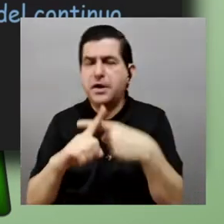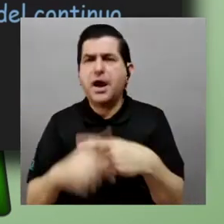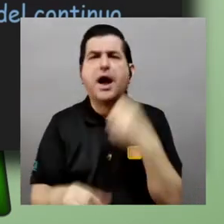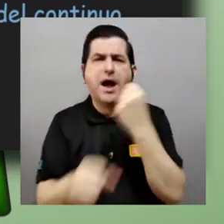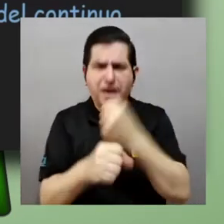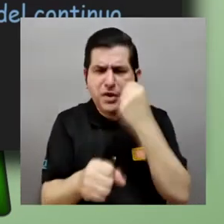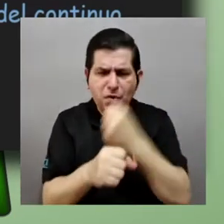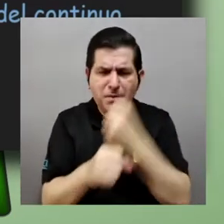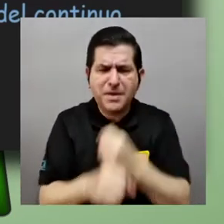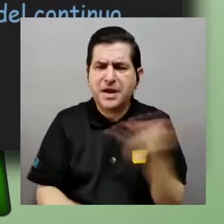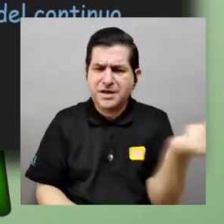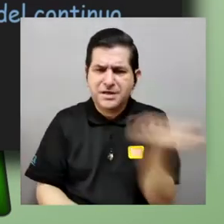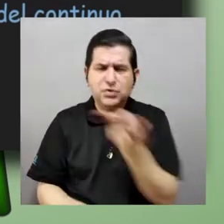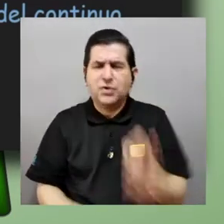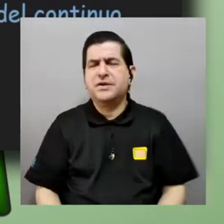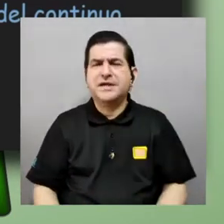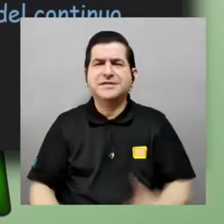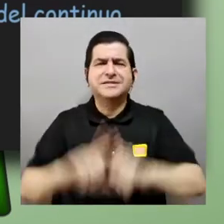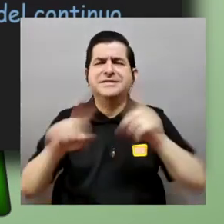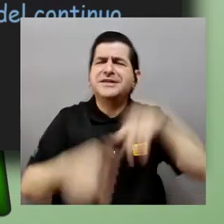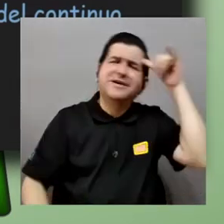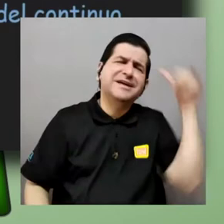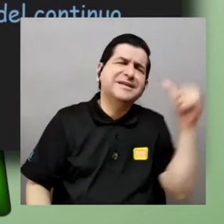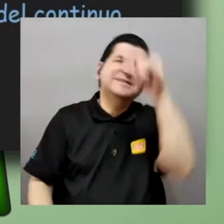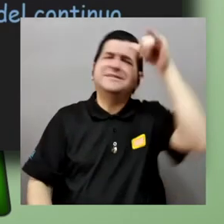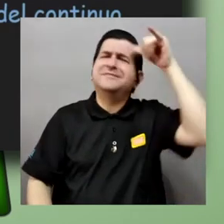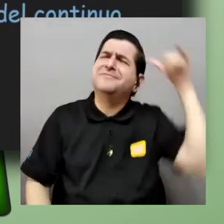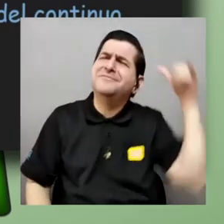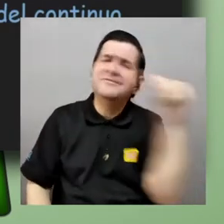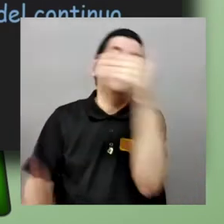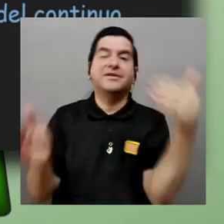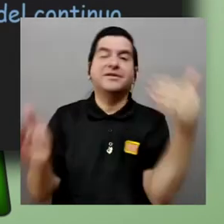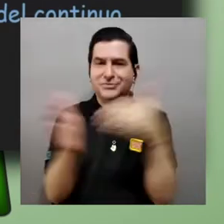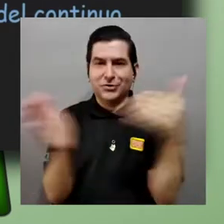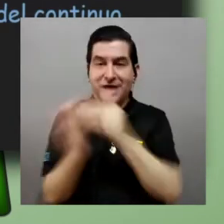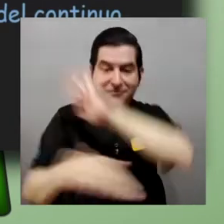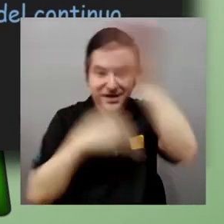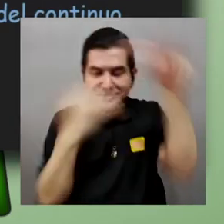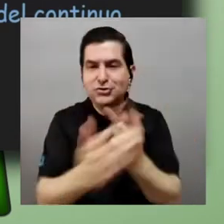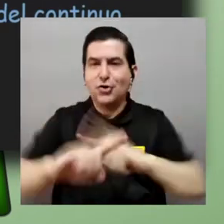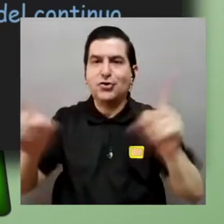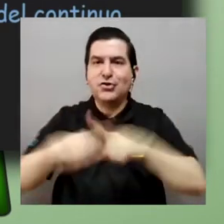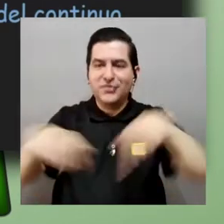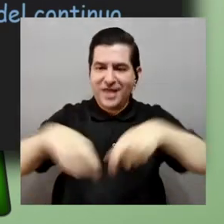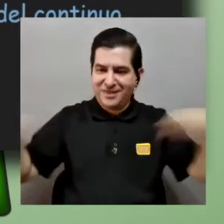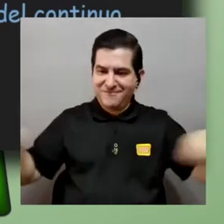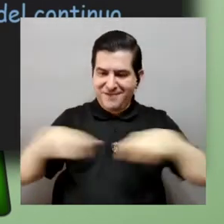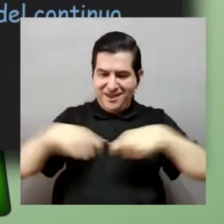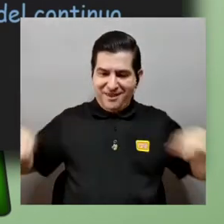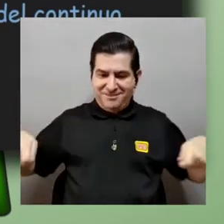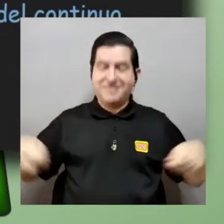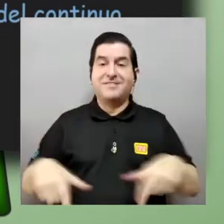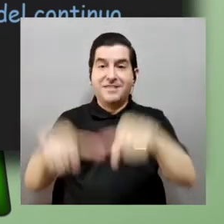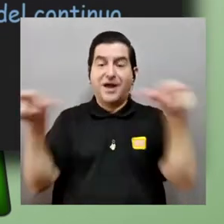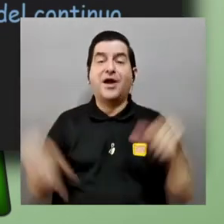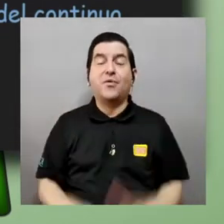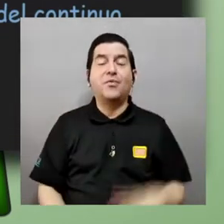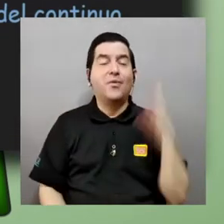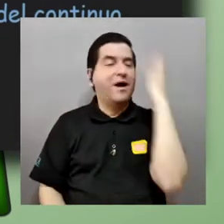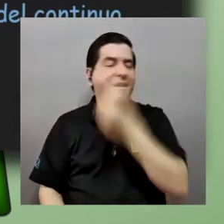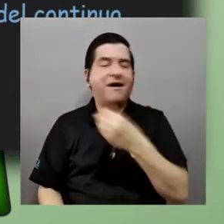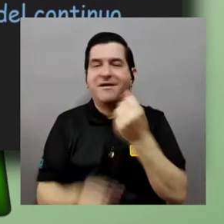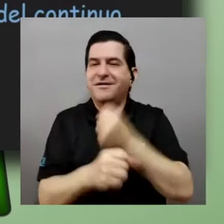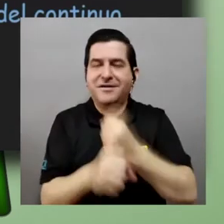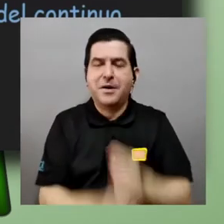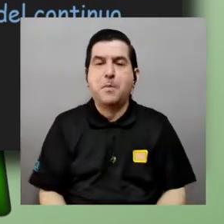ellos hay una cantidad infinita de infinitos todos de diferentes tamaños entonces es un lugar maravilloso para trabajar que abre un montón de